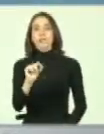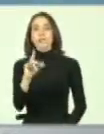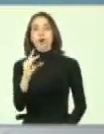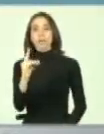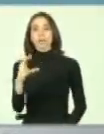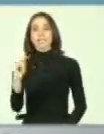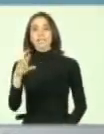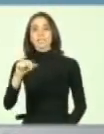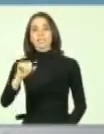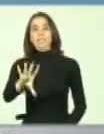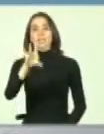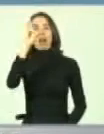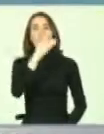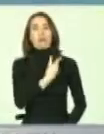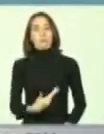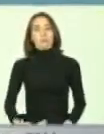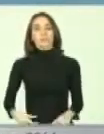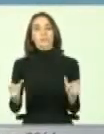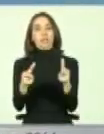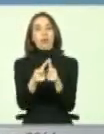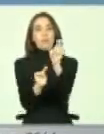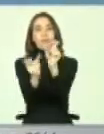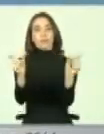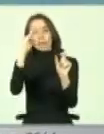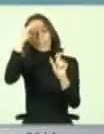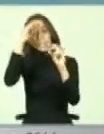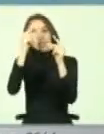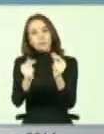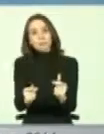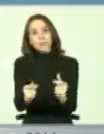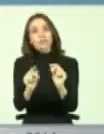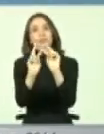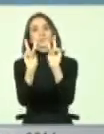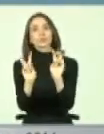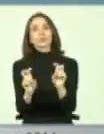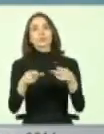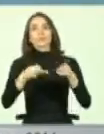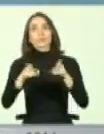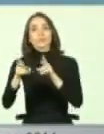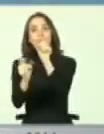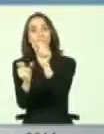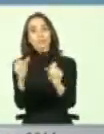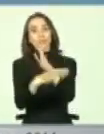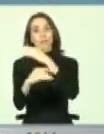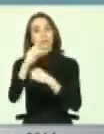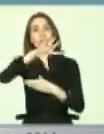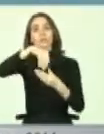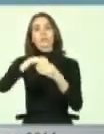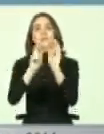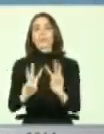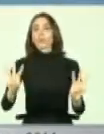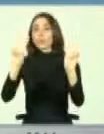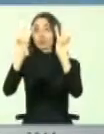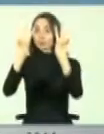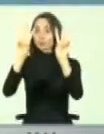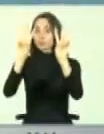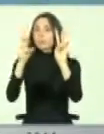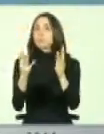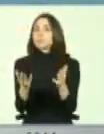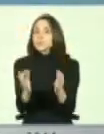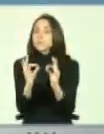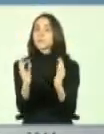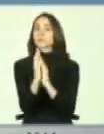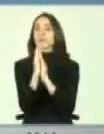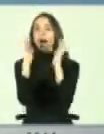elegida presidenta del Comité de Expertos sobre Derechos de las Personas y Capacidad de las Naciones Unidas. Un especial, creo yo,